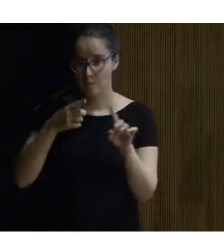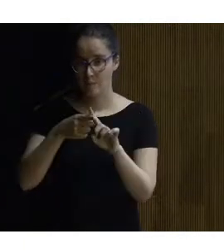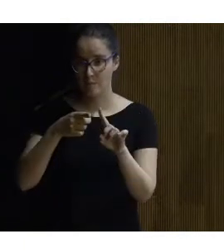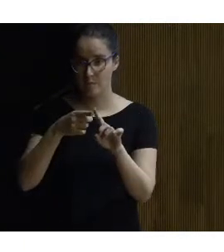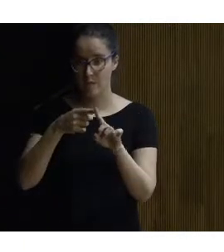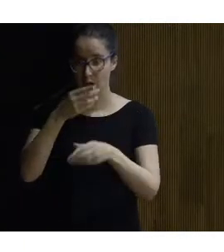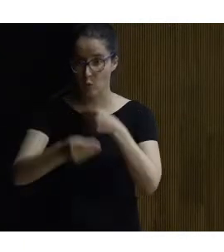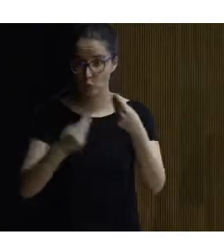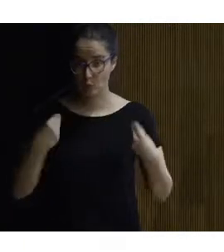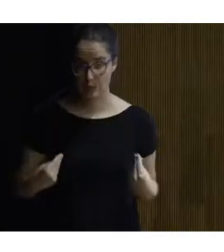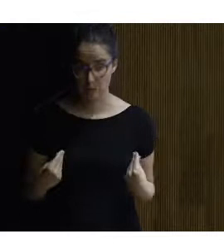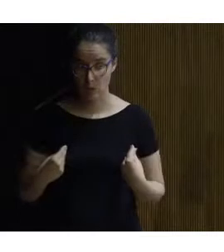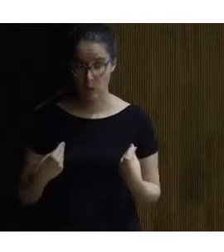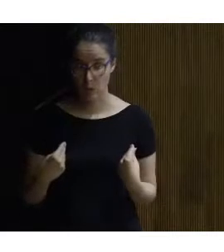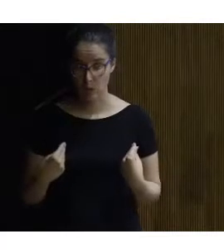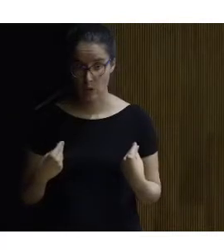de uso